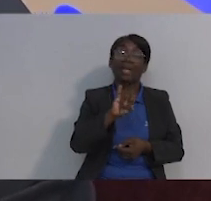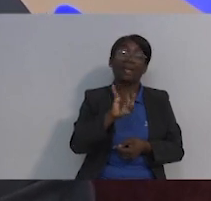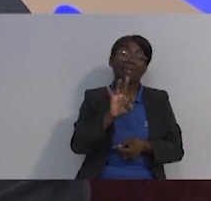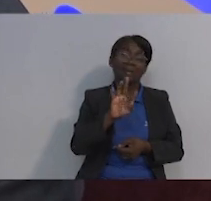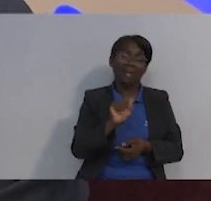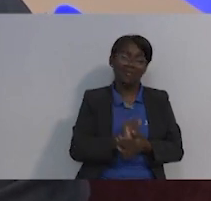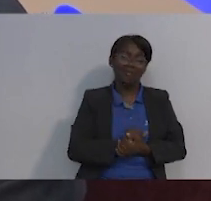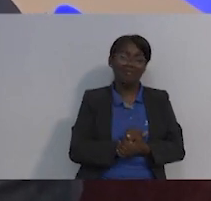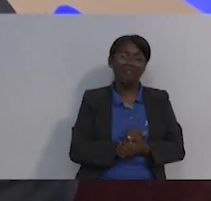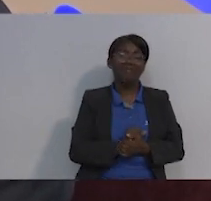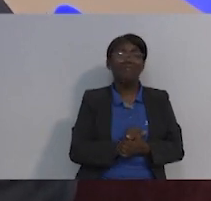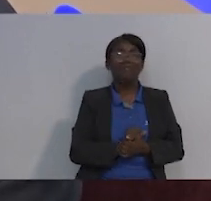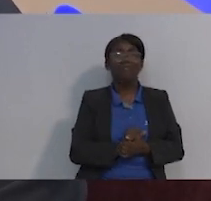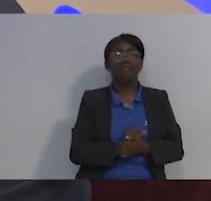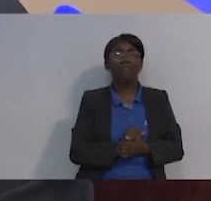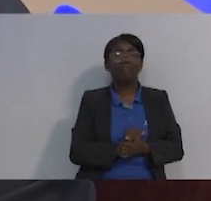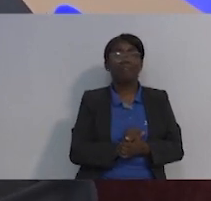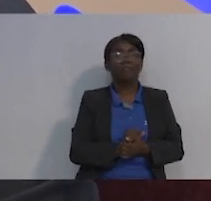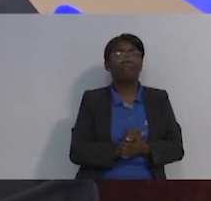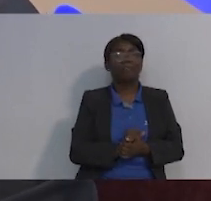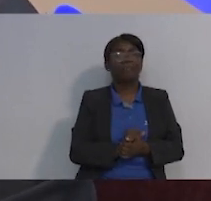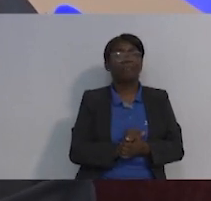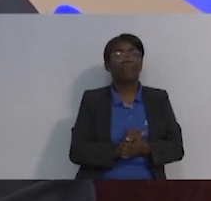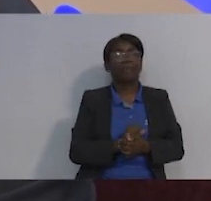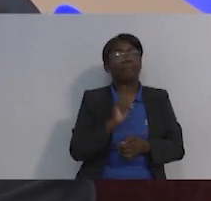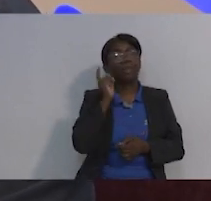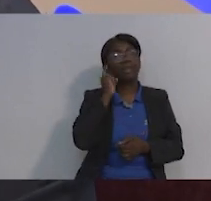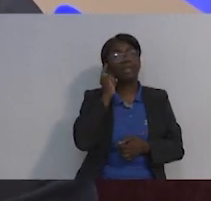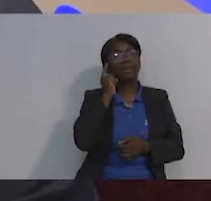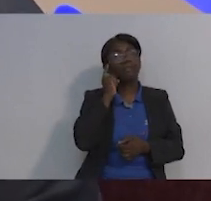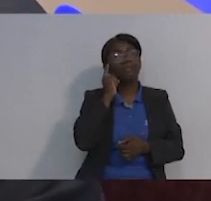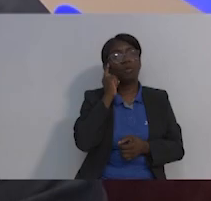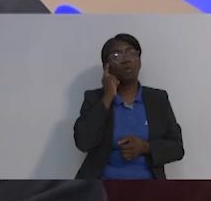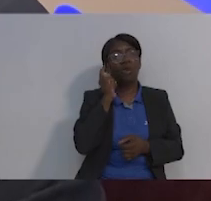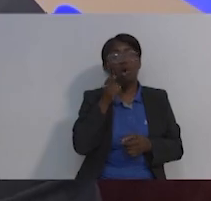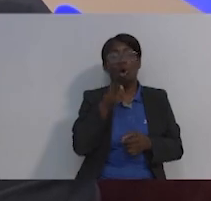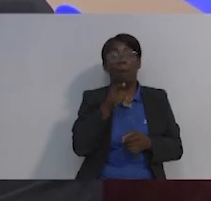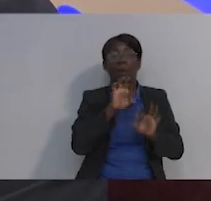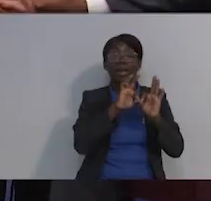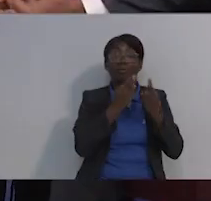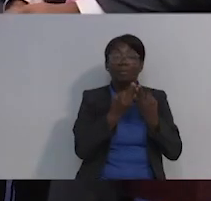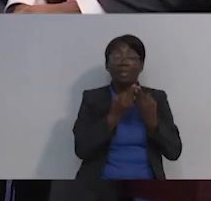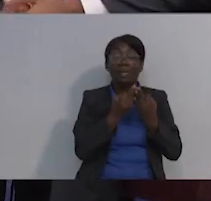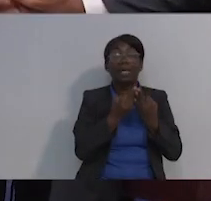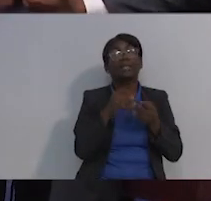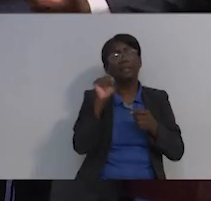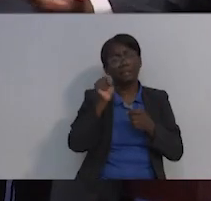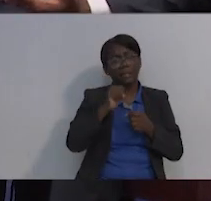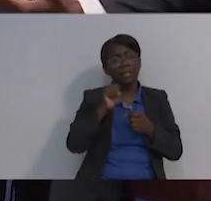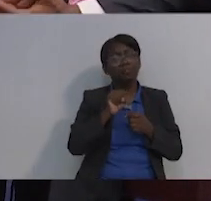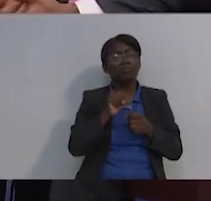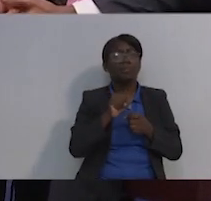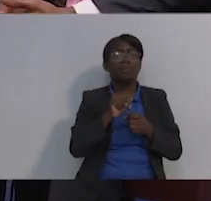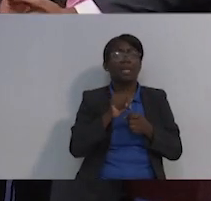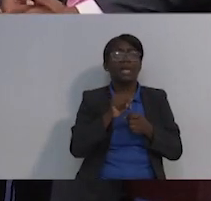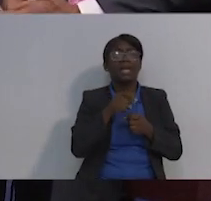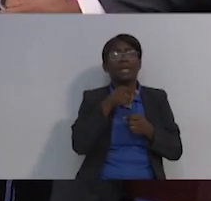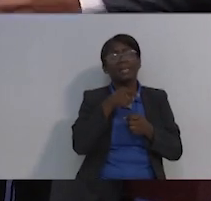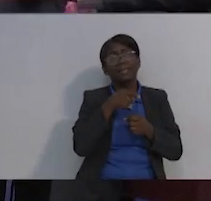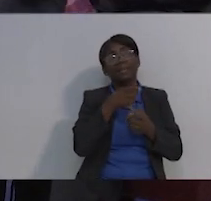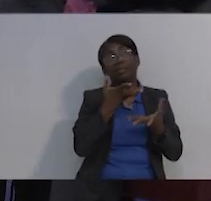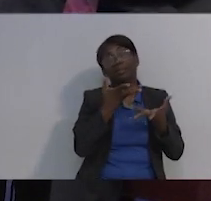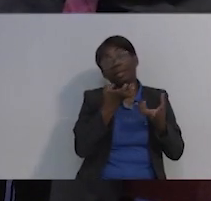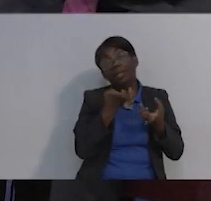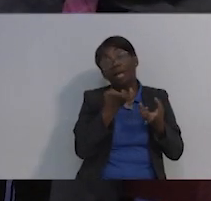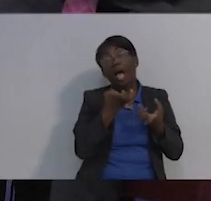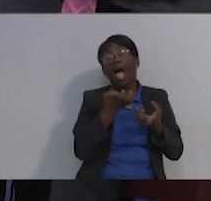familiar. Por supuesto que es el círculo ideal, pero hay grupos de apoyo, grupos de pacientes. Si no cuentas con ese grupo familiar,